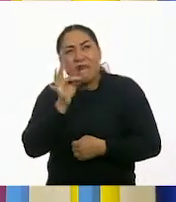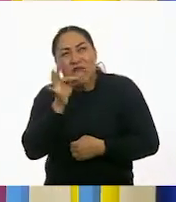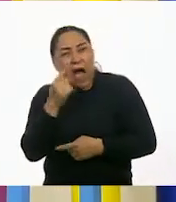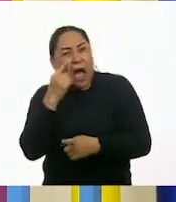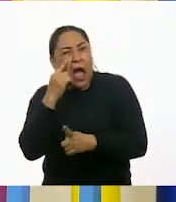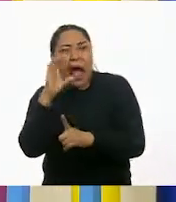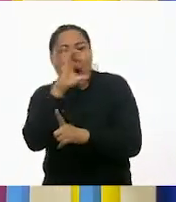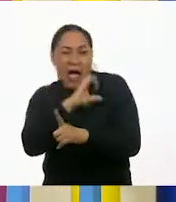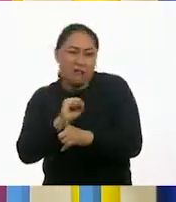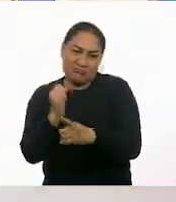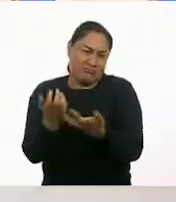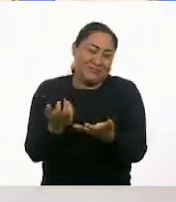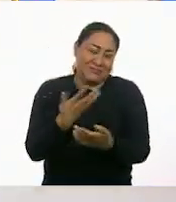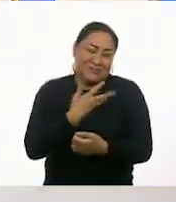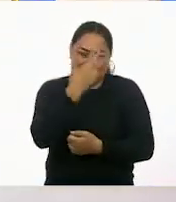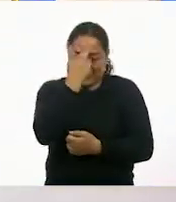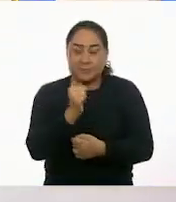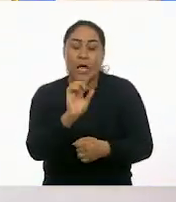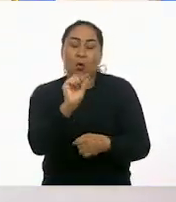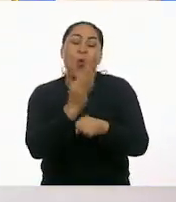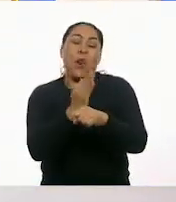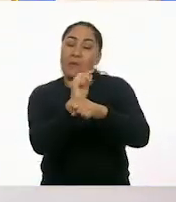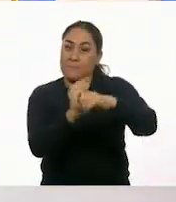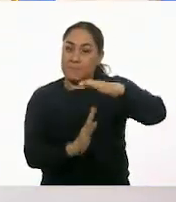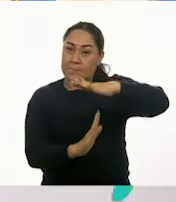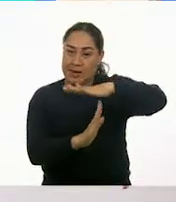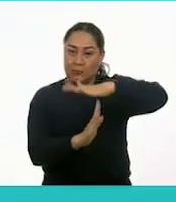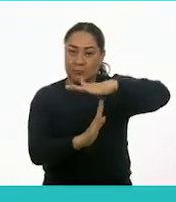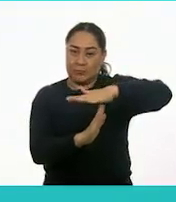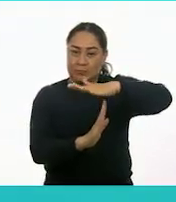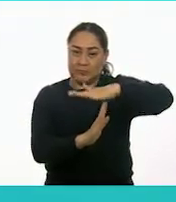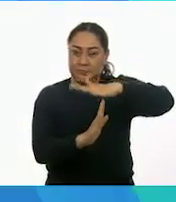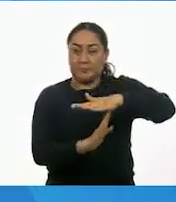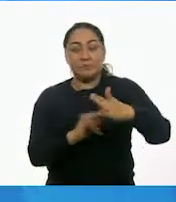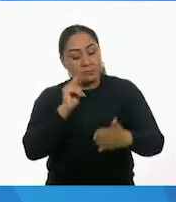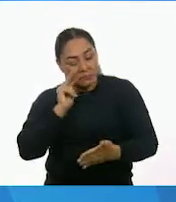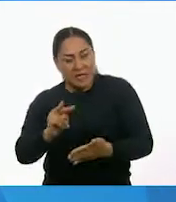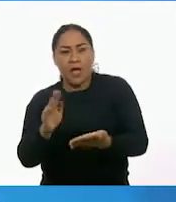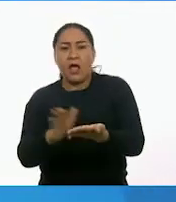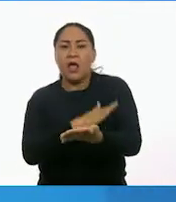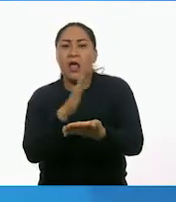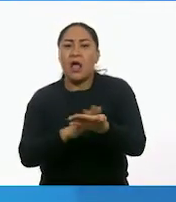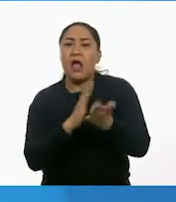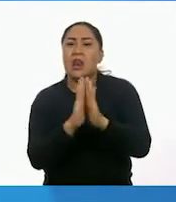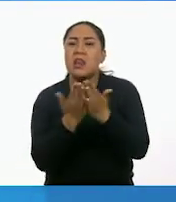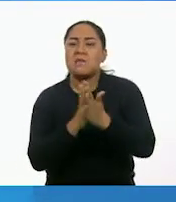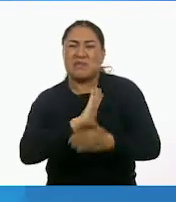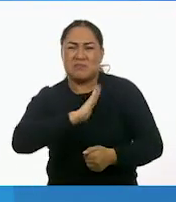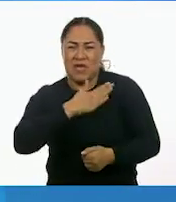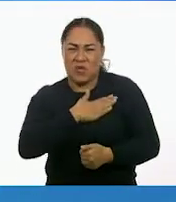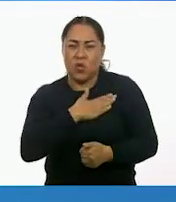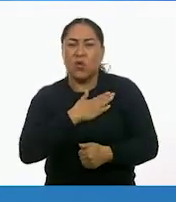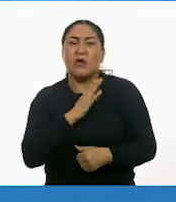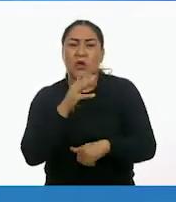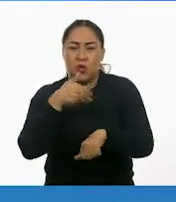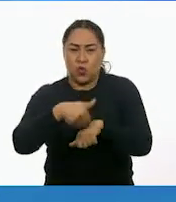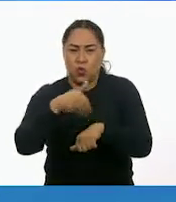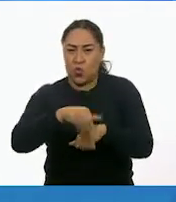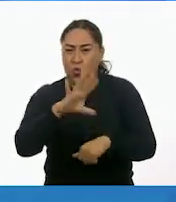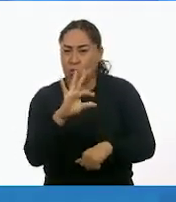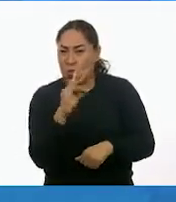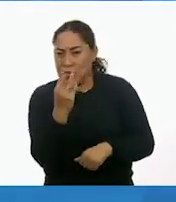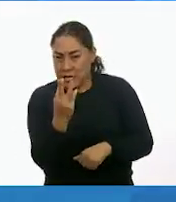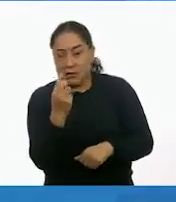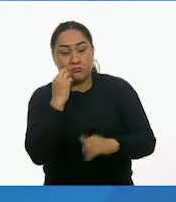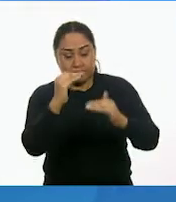calientito, claro. Hagamos una pausa en el juego. Muy bien. Volvamos a nuestro libro de español en la página 43 para leer